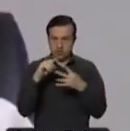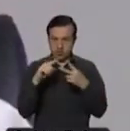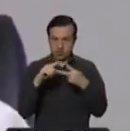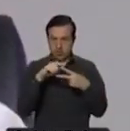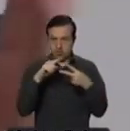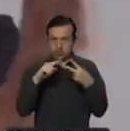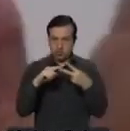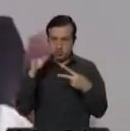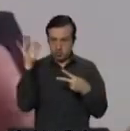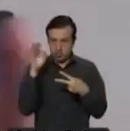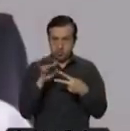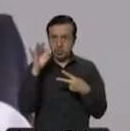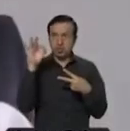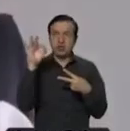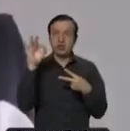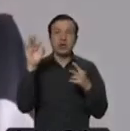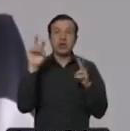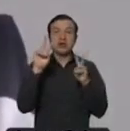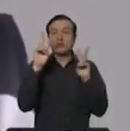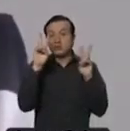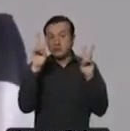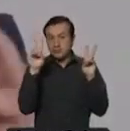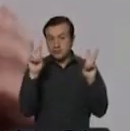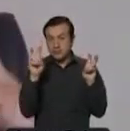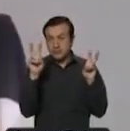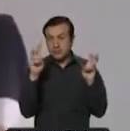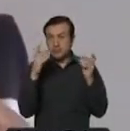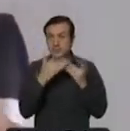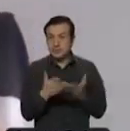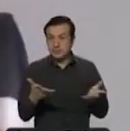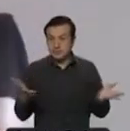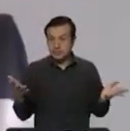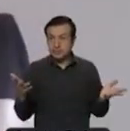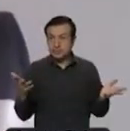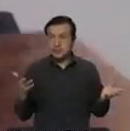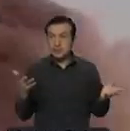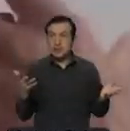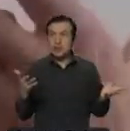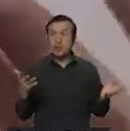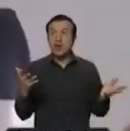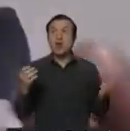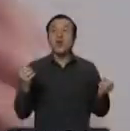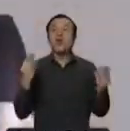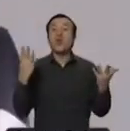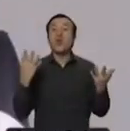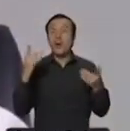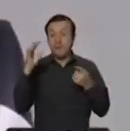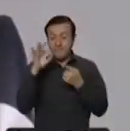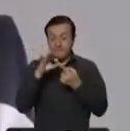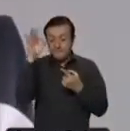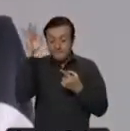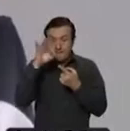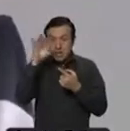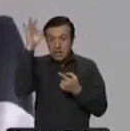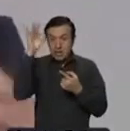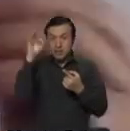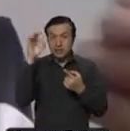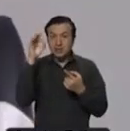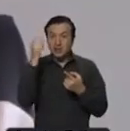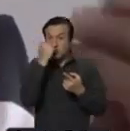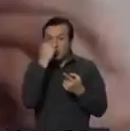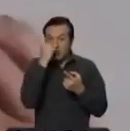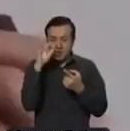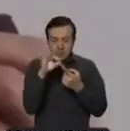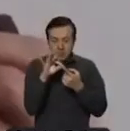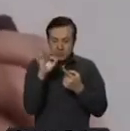las antigénicas que miden la exposición al virus, pero la